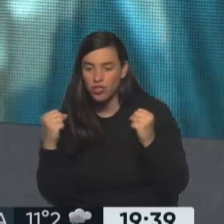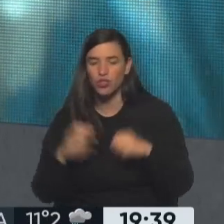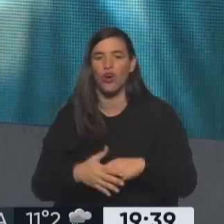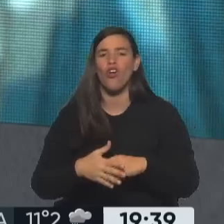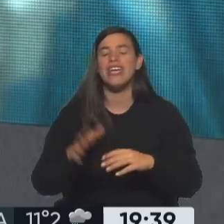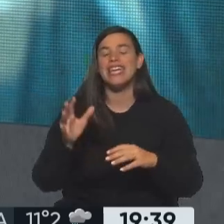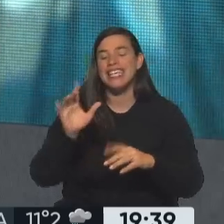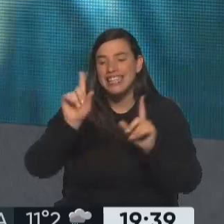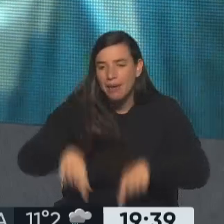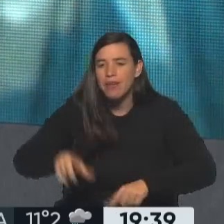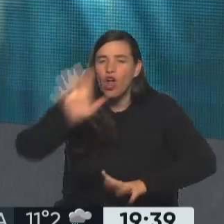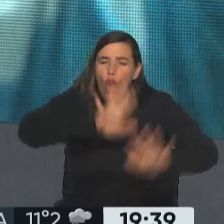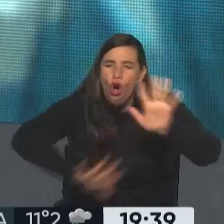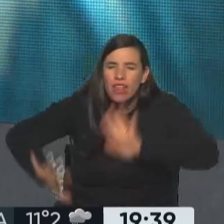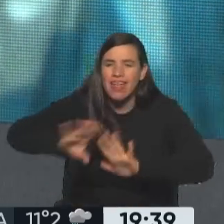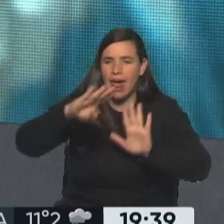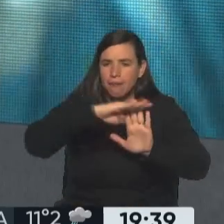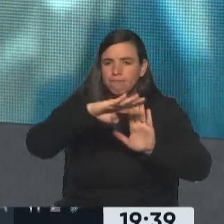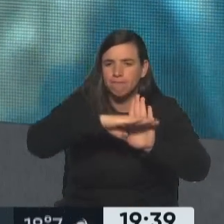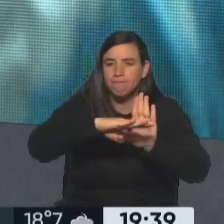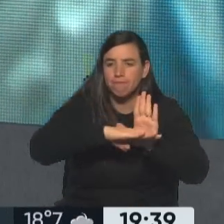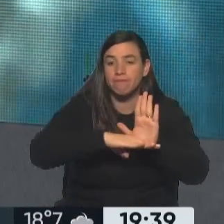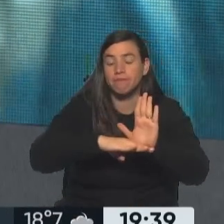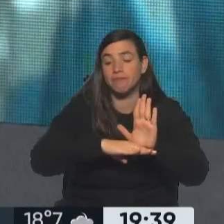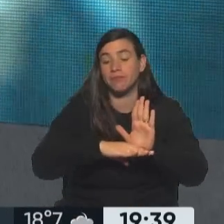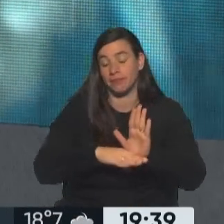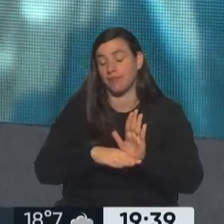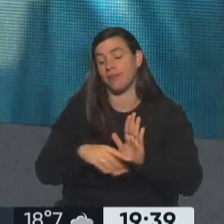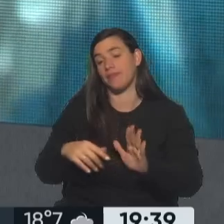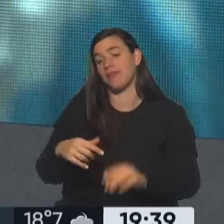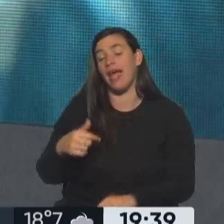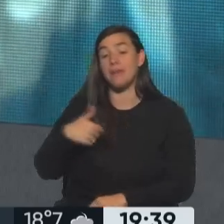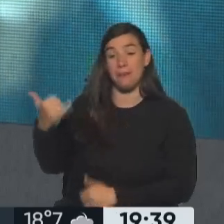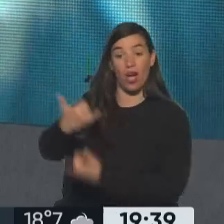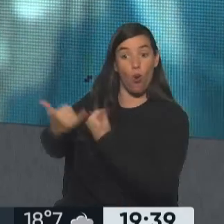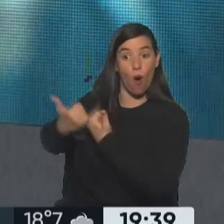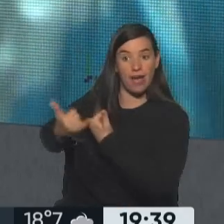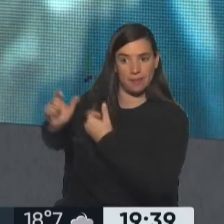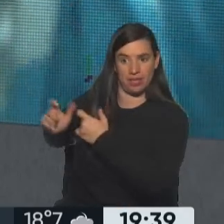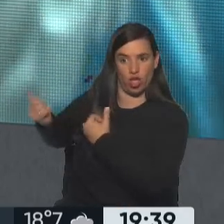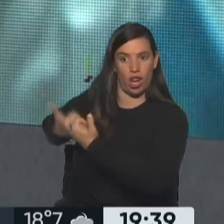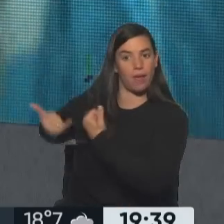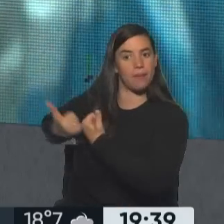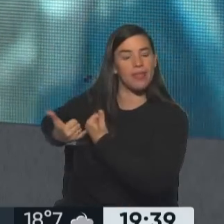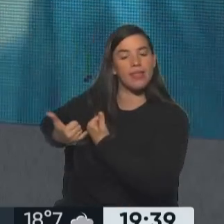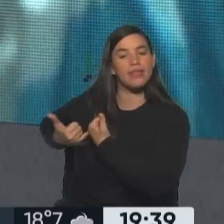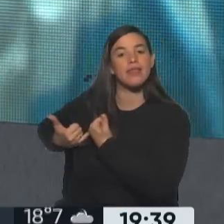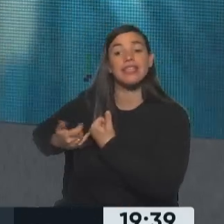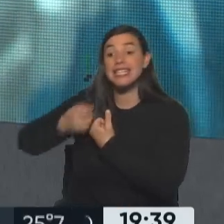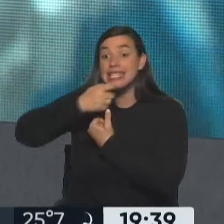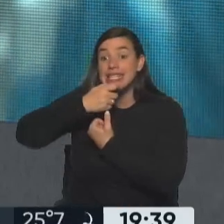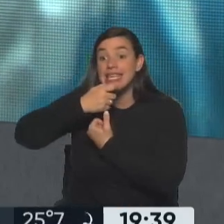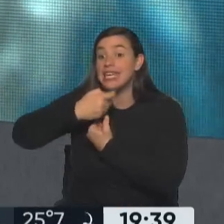contando es que a partir de esta situación que se abrió ayer a la tarde-noche, cualquiera puede y si quiere